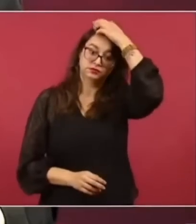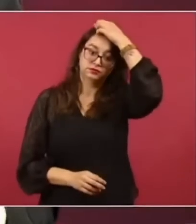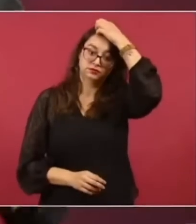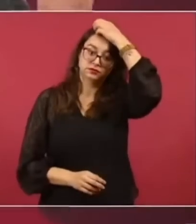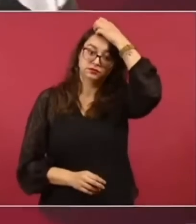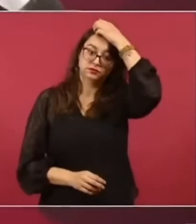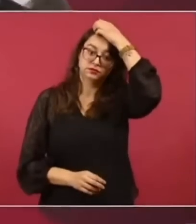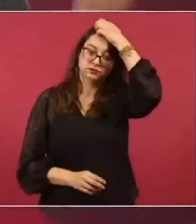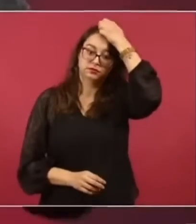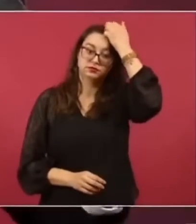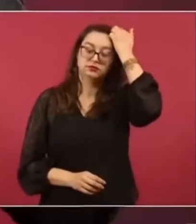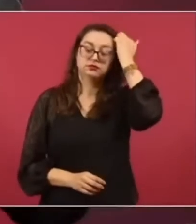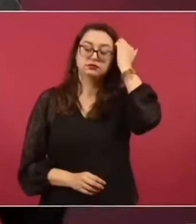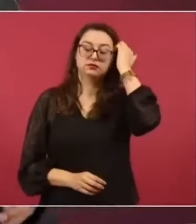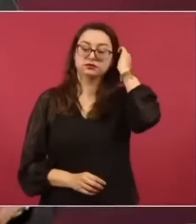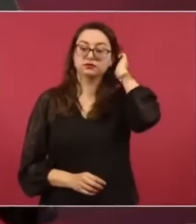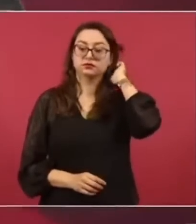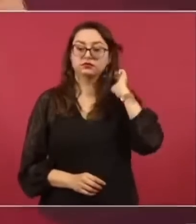Aquí, además,